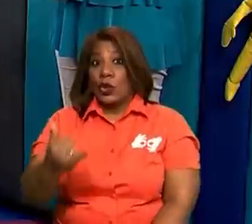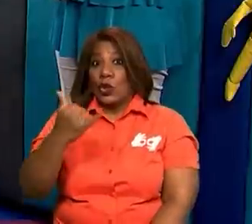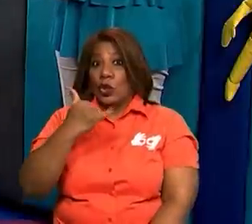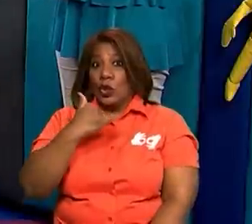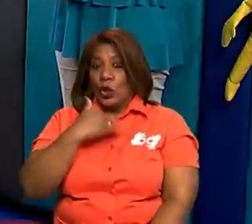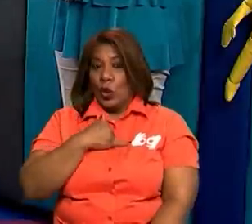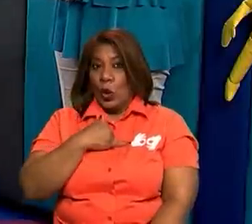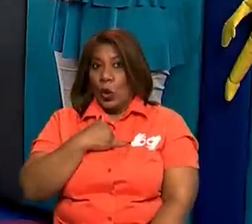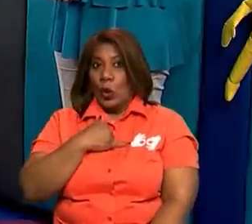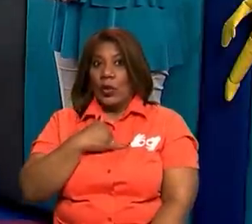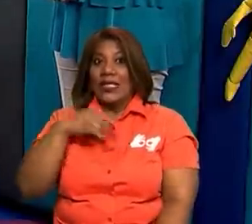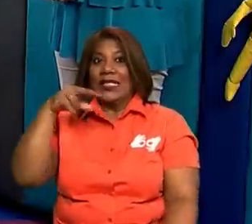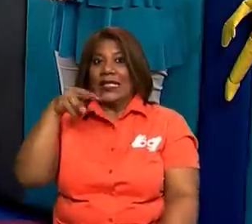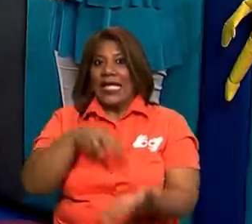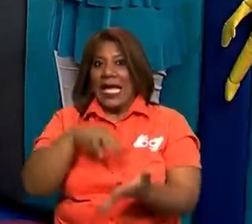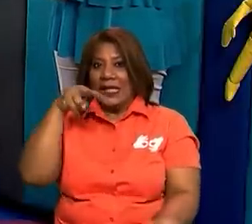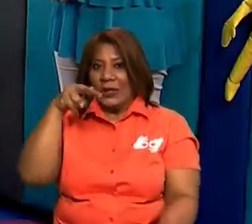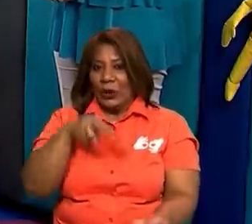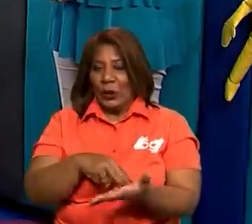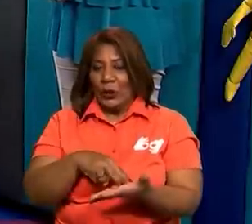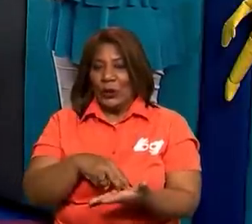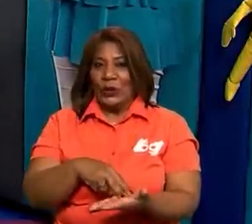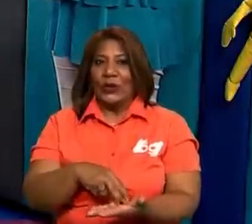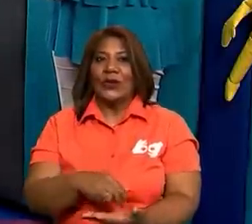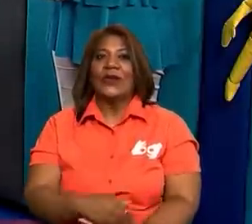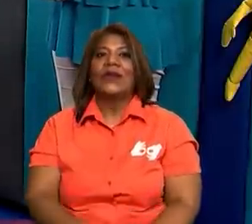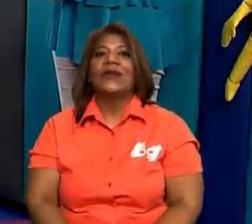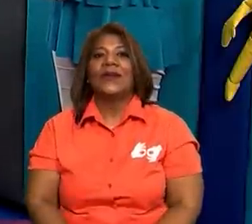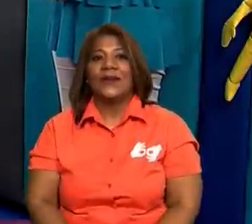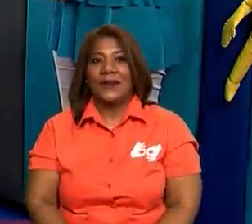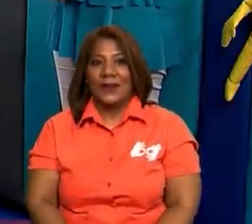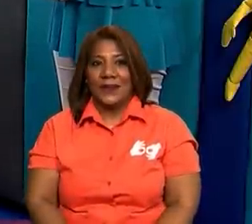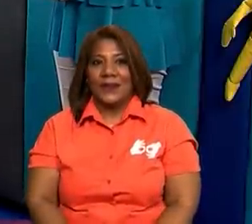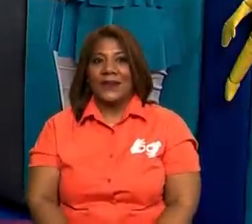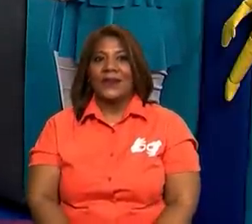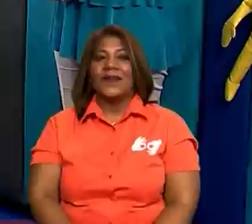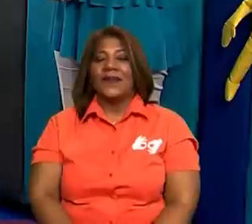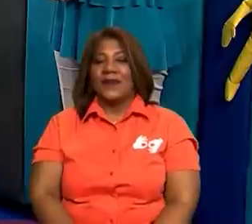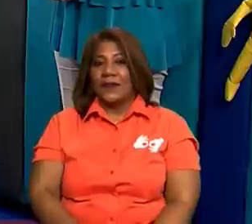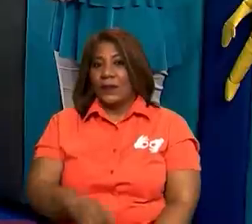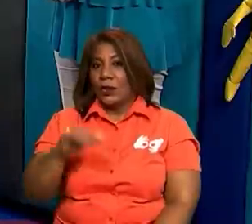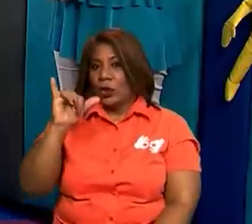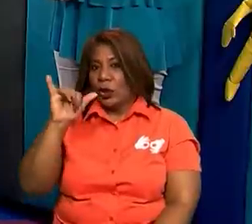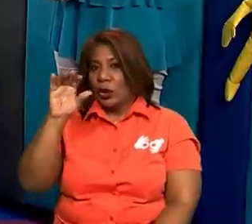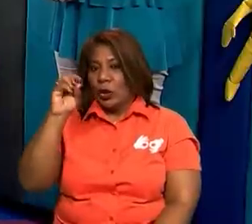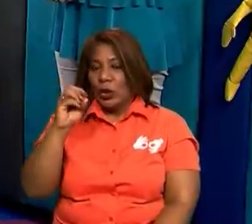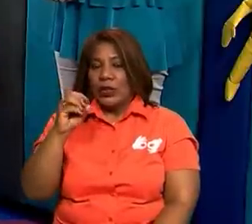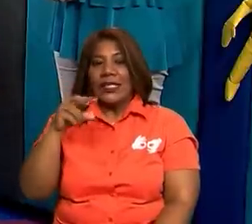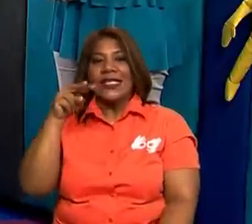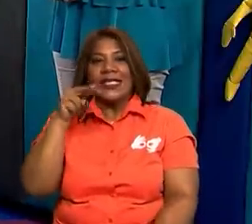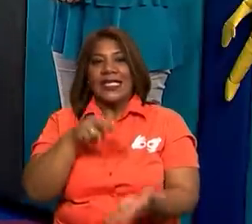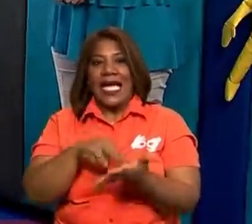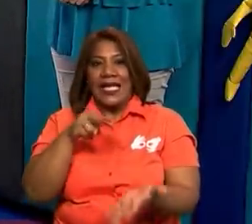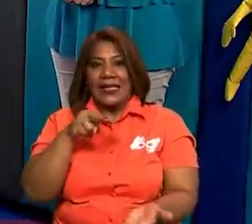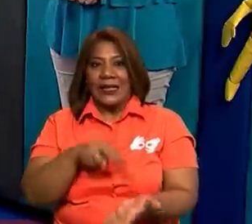salto. En este caso sería nada más escribir, yo, ya la palabra